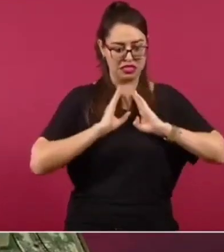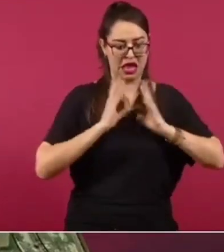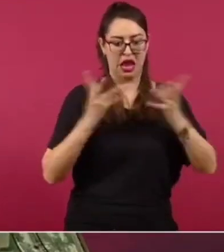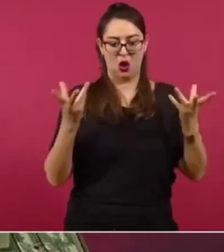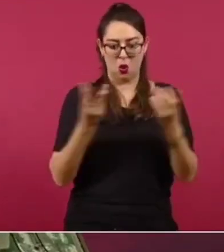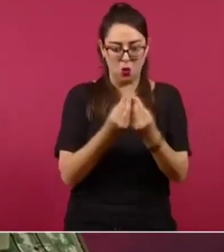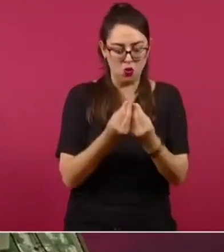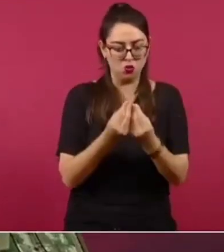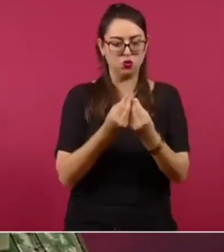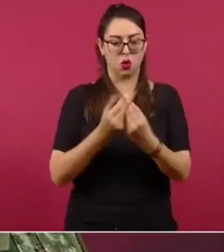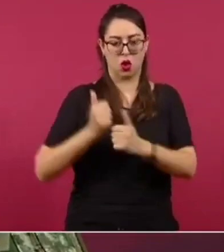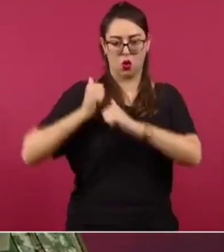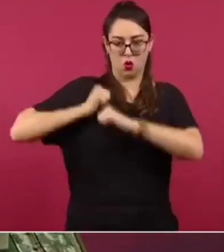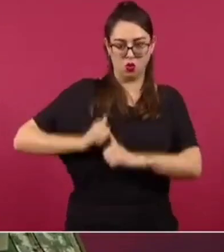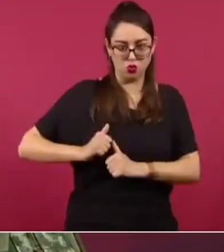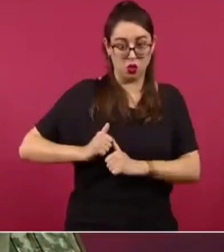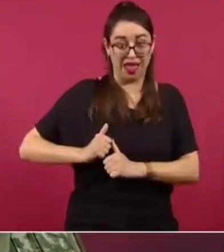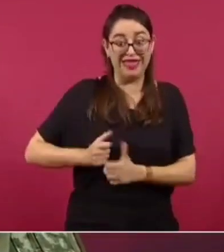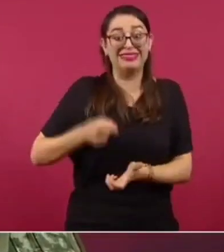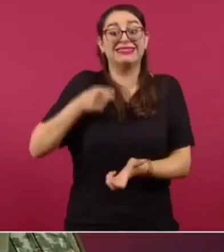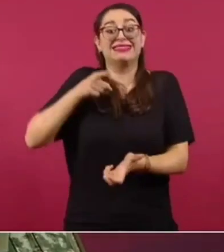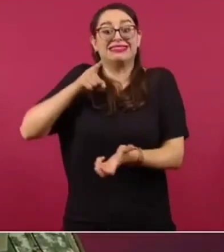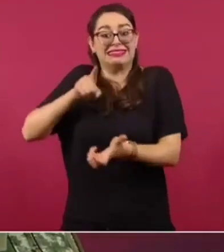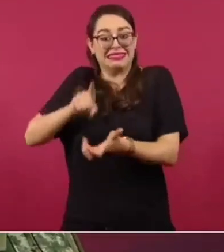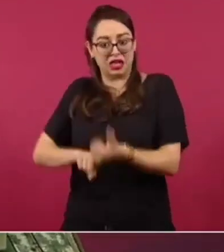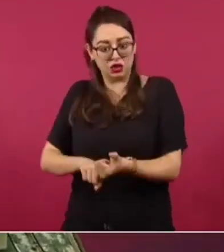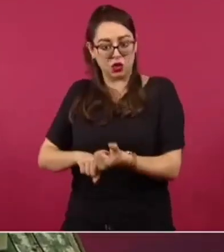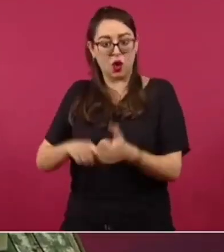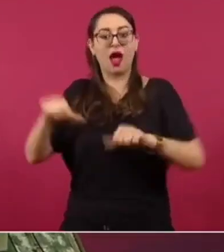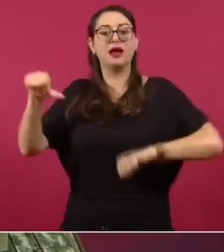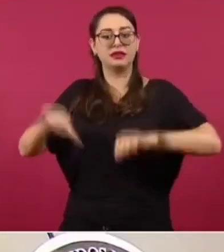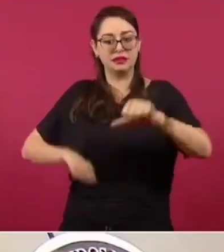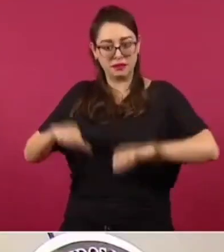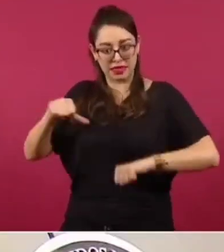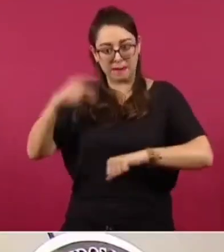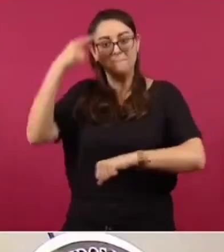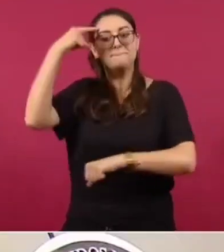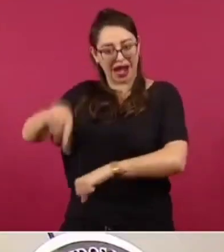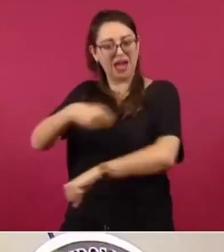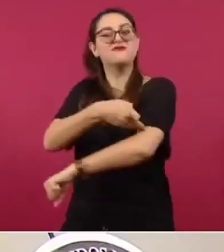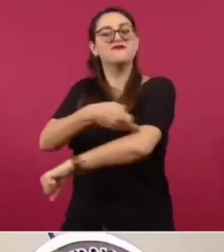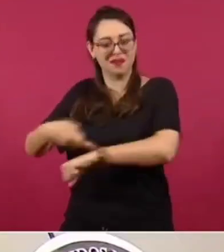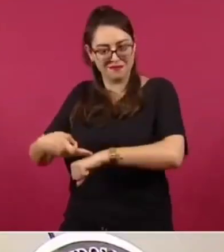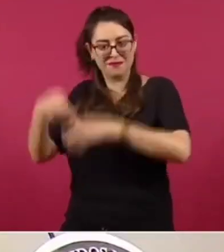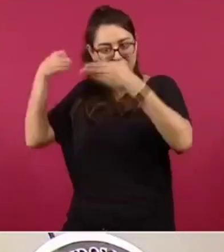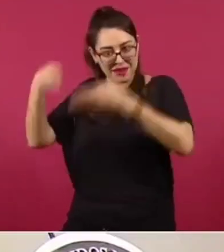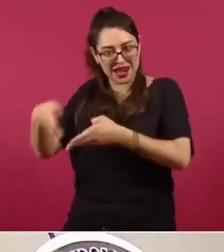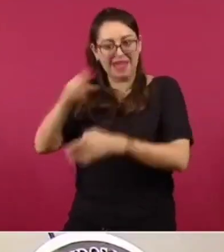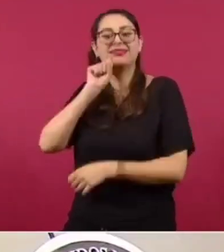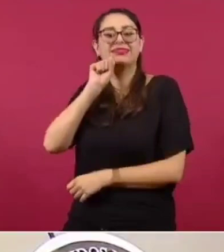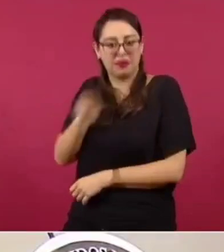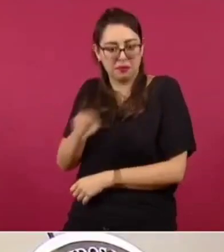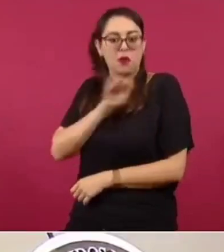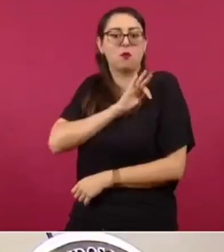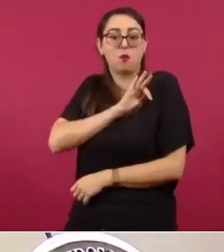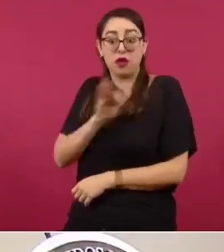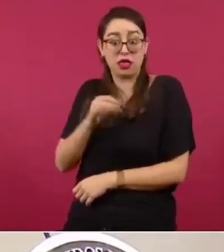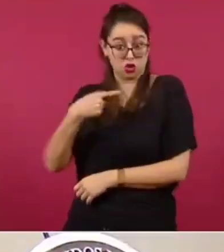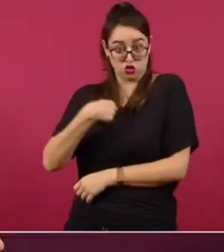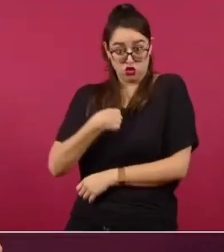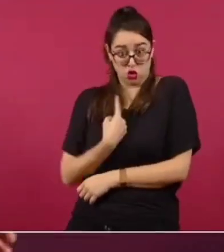y dentro de los protocolos está que lleve uno a las familias. Así